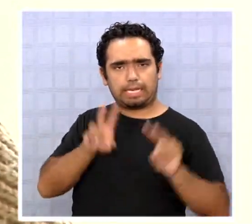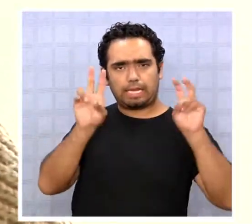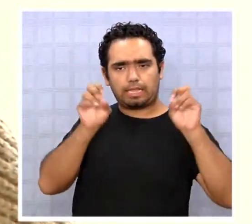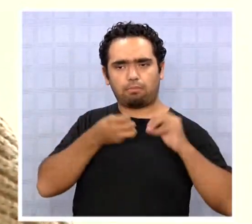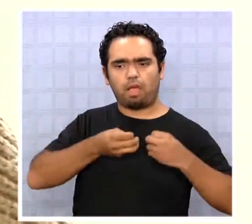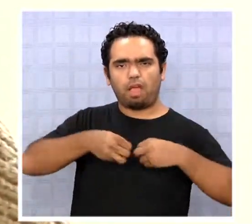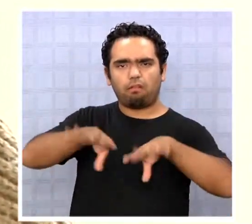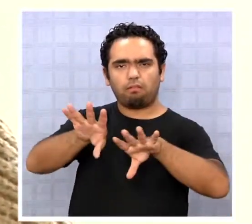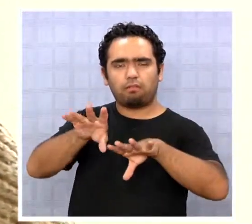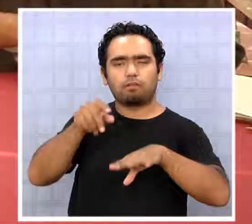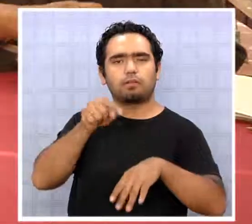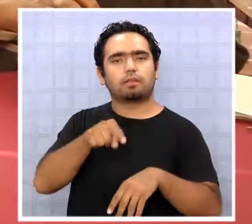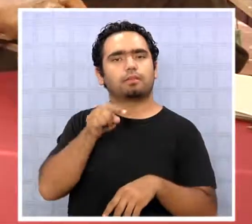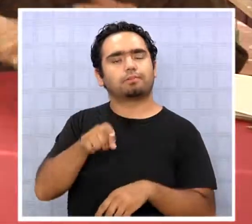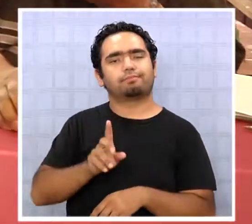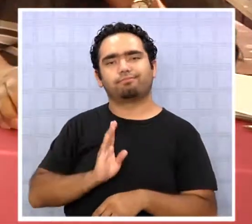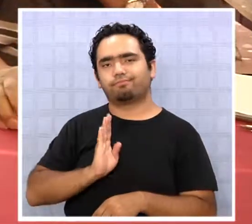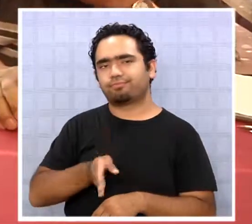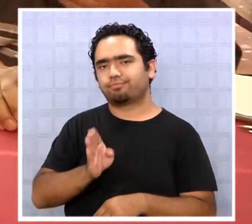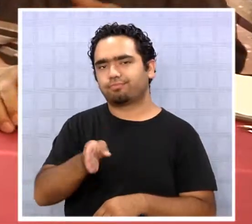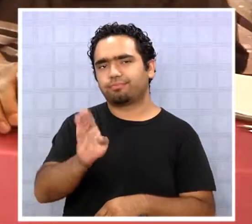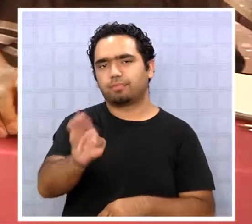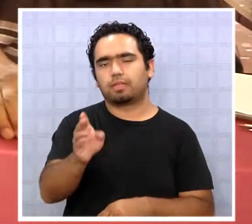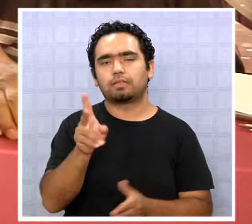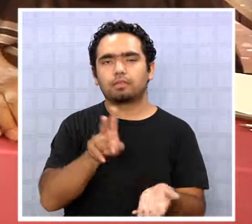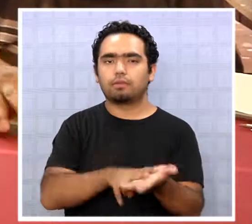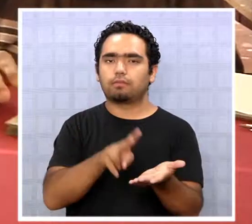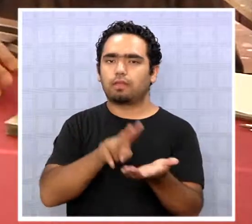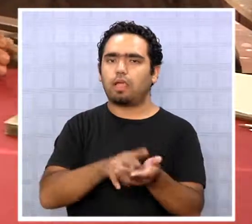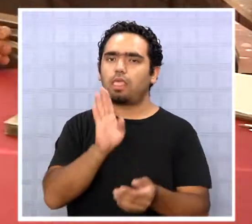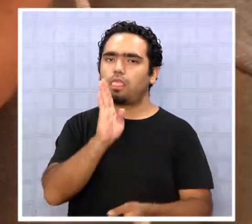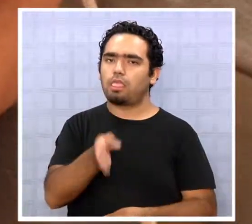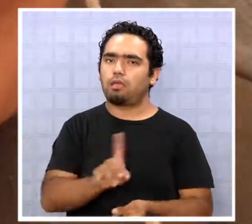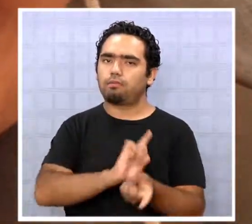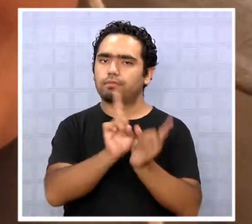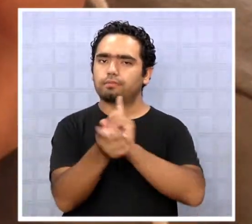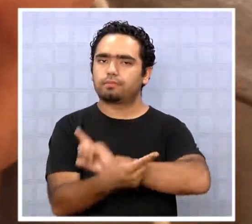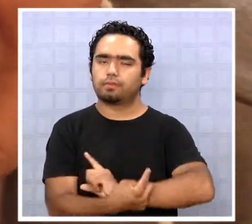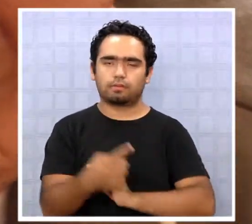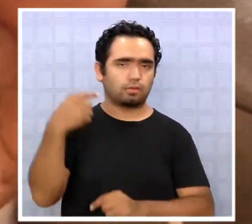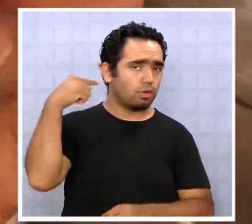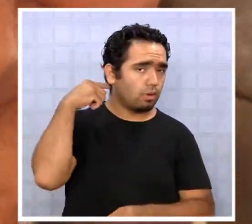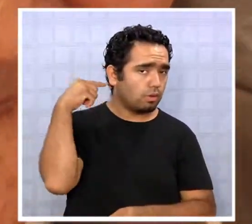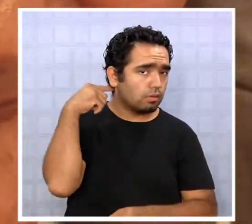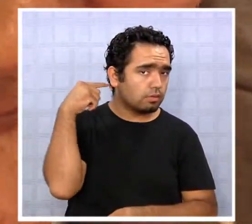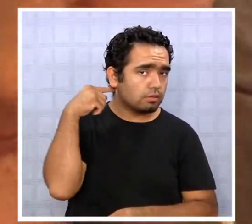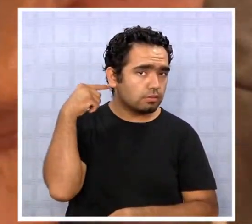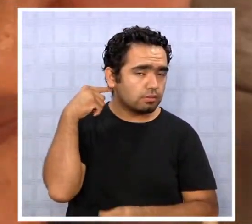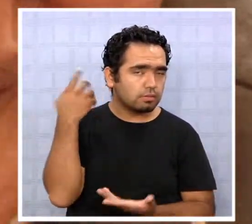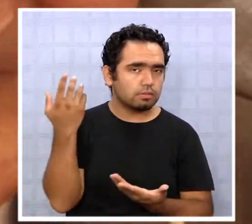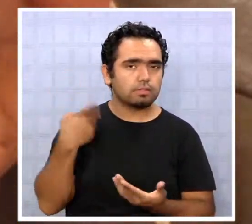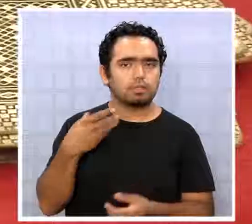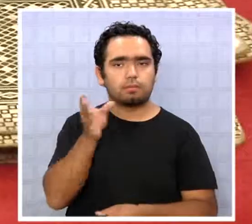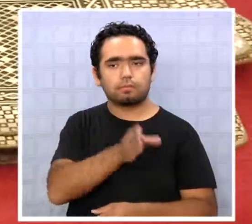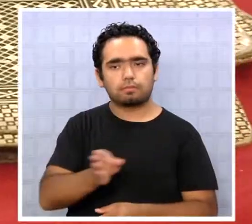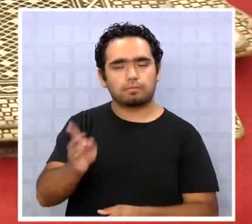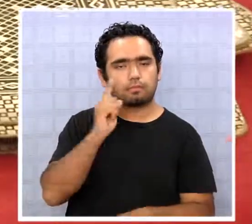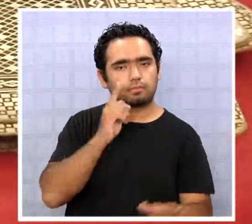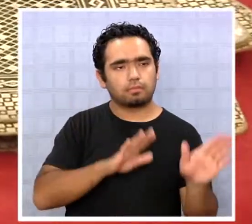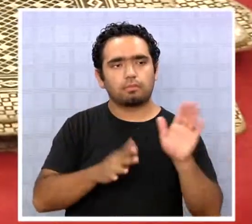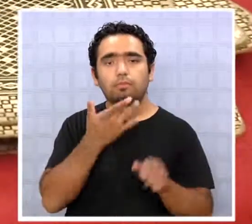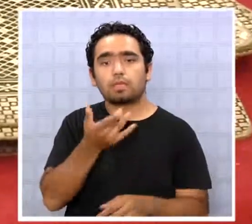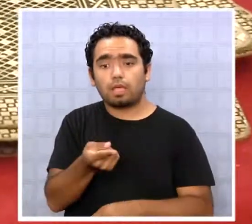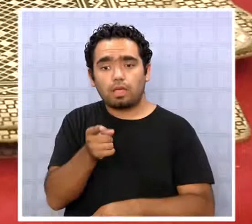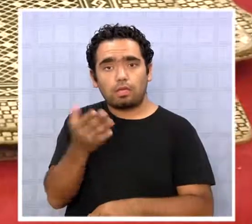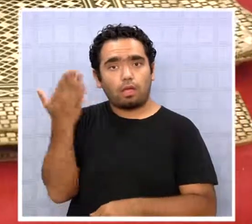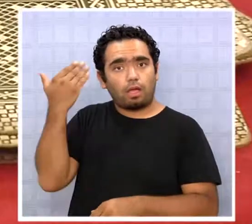común, sin embargo es una realidad que debe cambiar, crear conciencia y velar por estas personas que en algún momento aportaron de